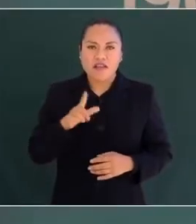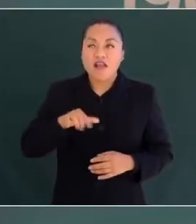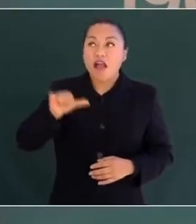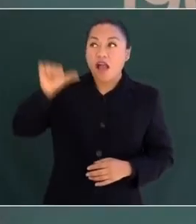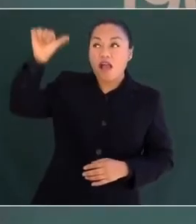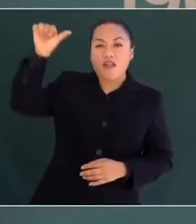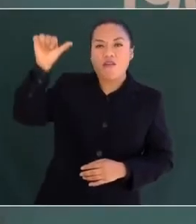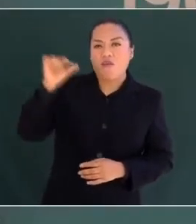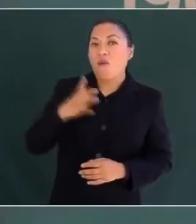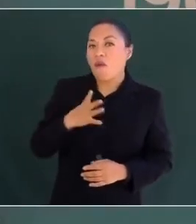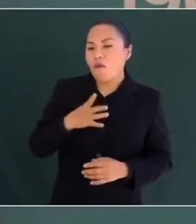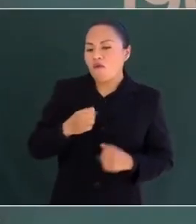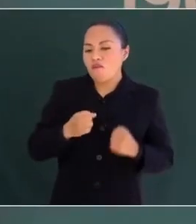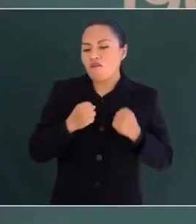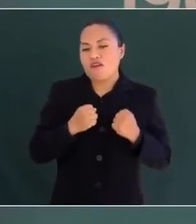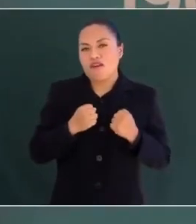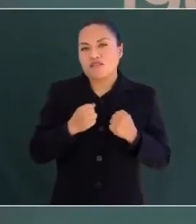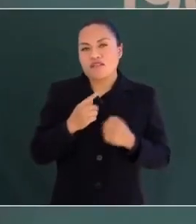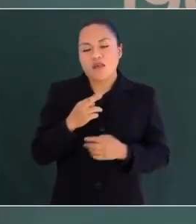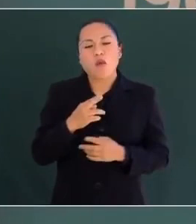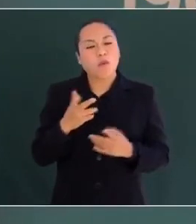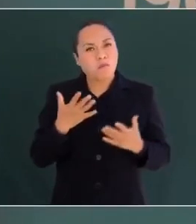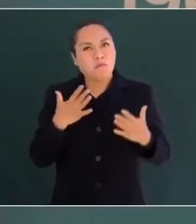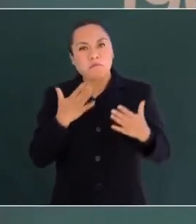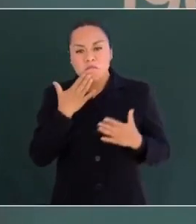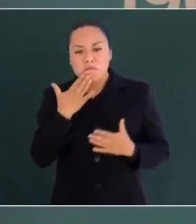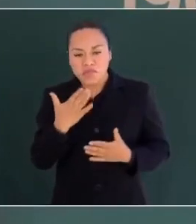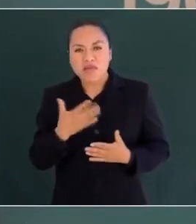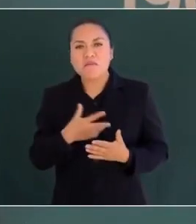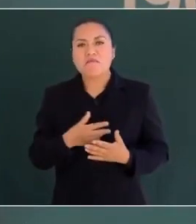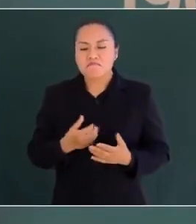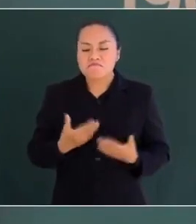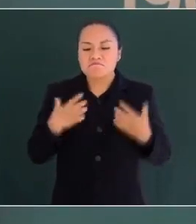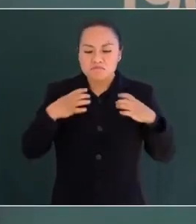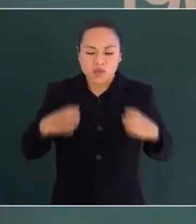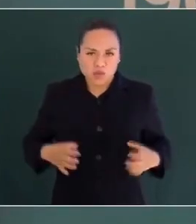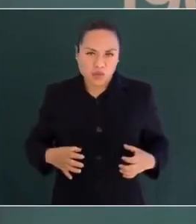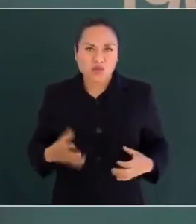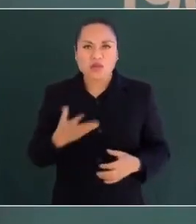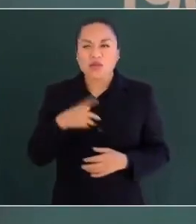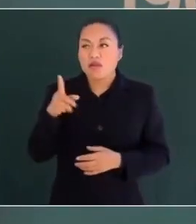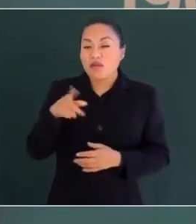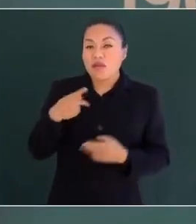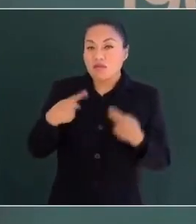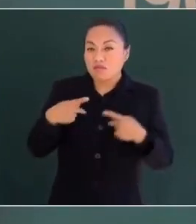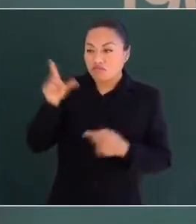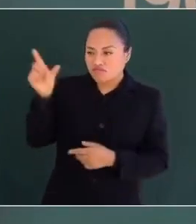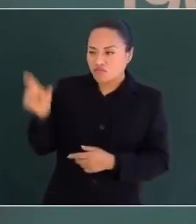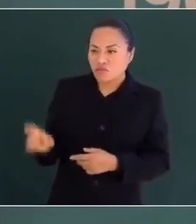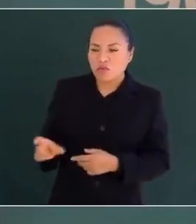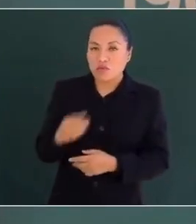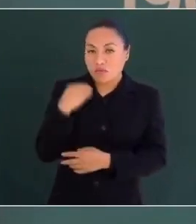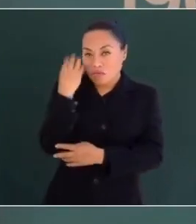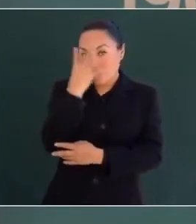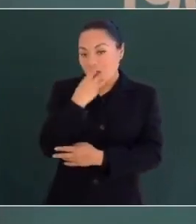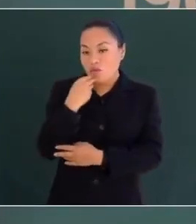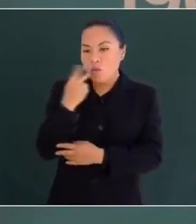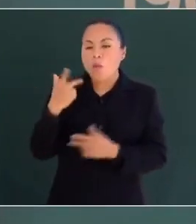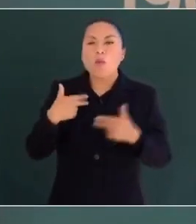fuerte y ágil a la vez, Vicente Guerrero constituía un bello tipo humano.